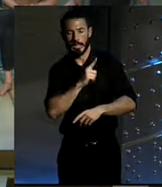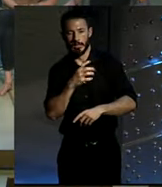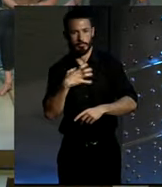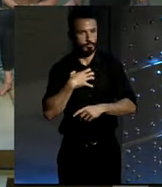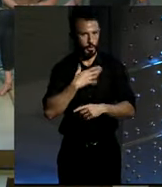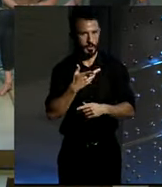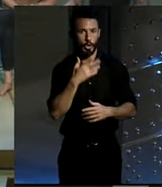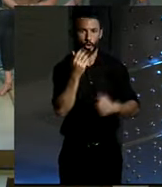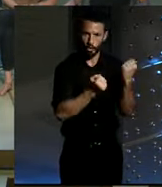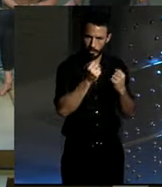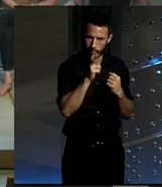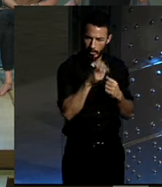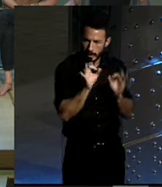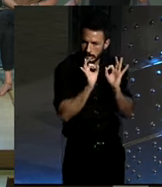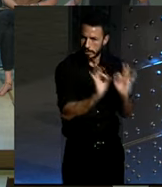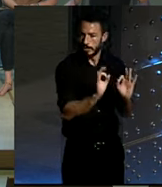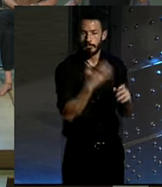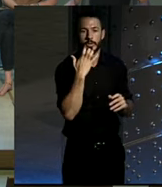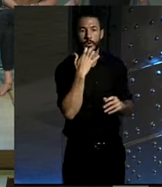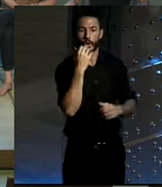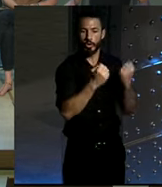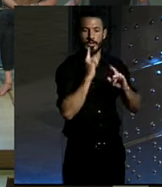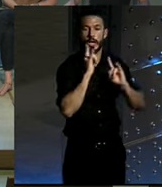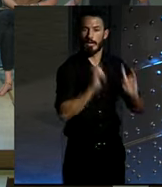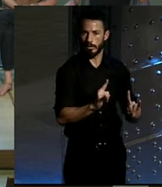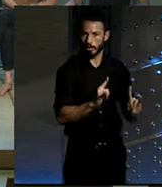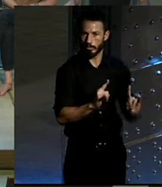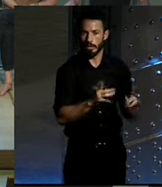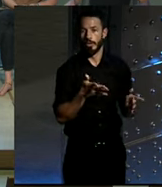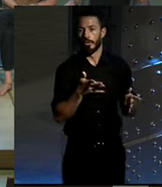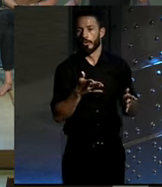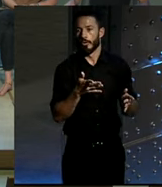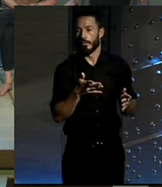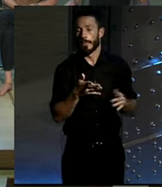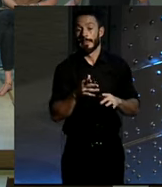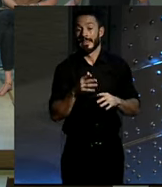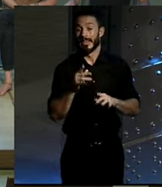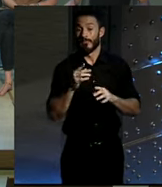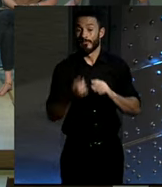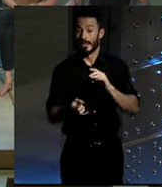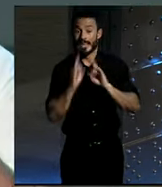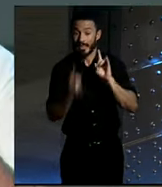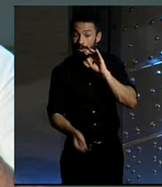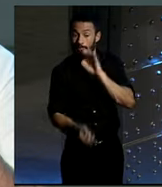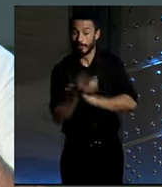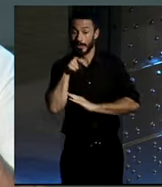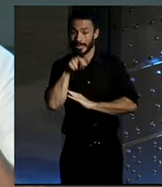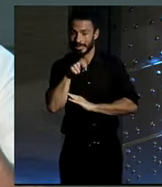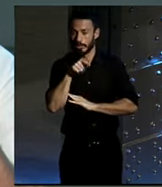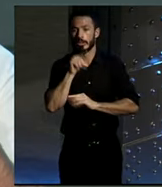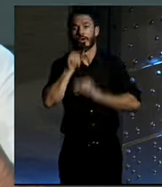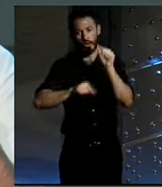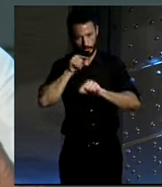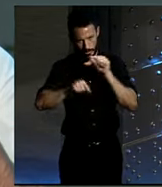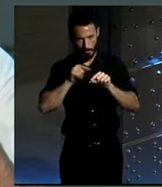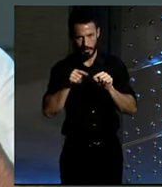utilidad y se están haciendo coches eléctricos. Es verdad que las fuentes originales de la electricidad todavía son contaminantes en buena parte. Y esto no